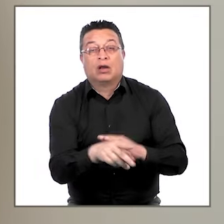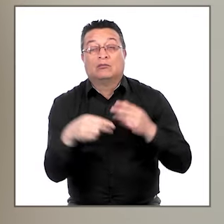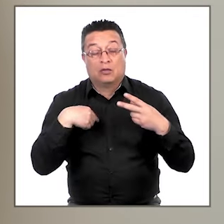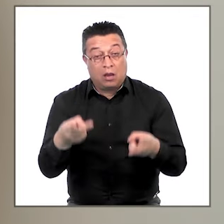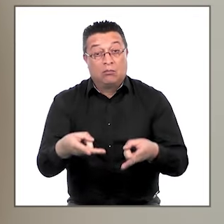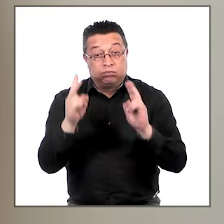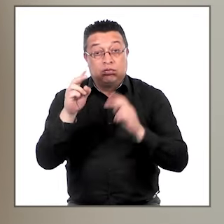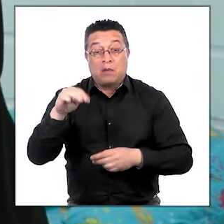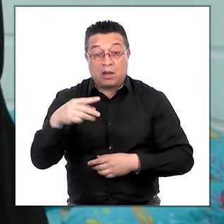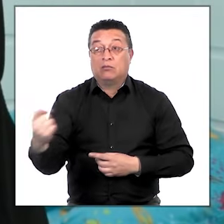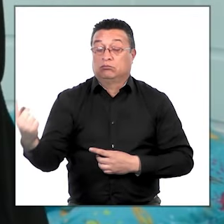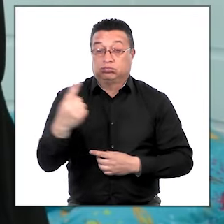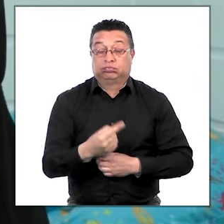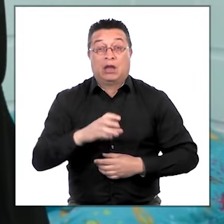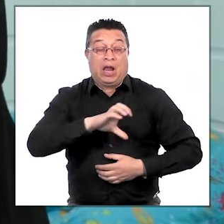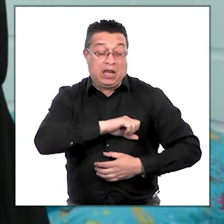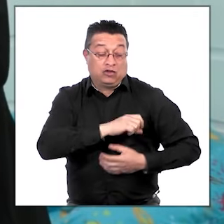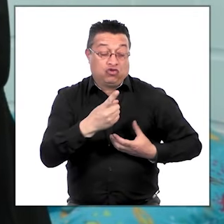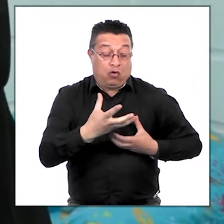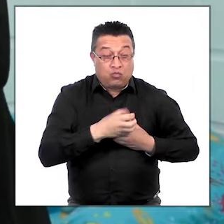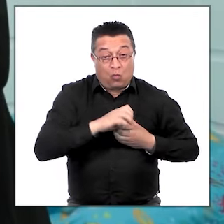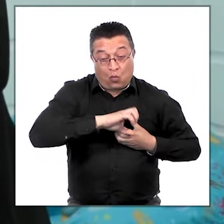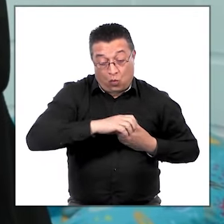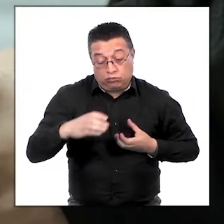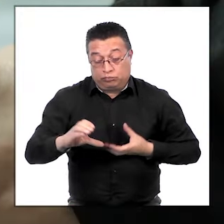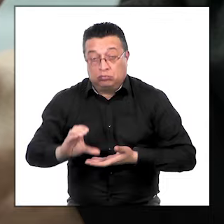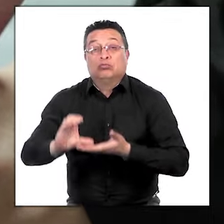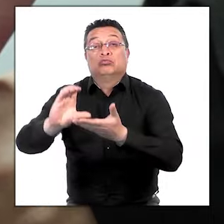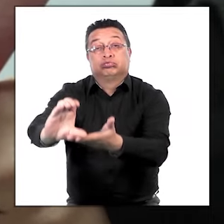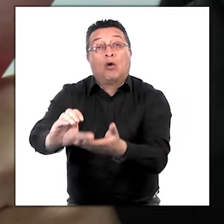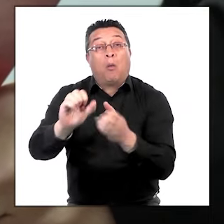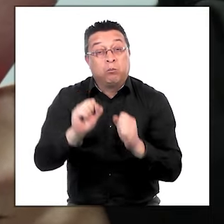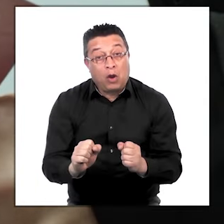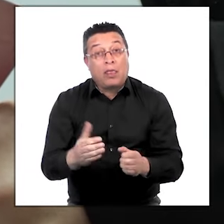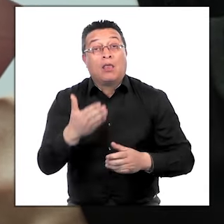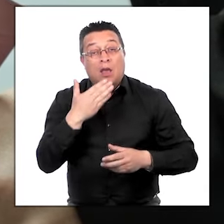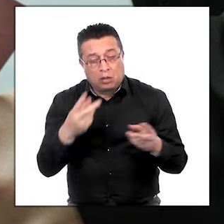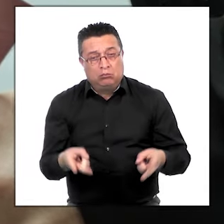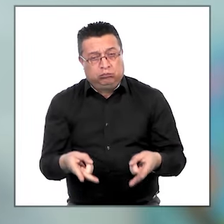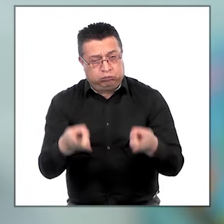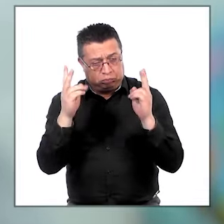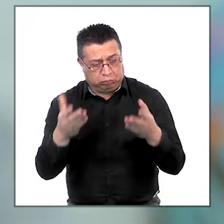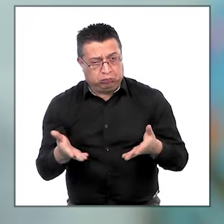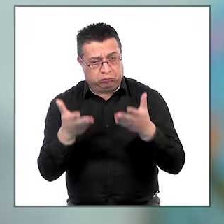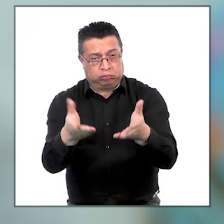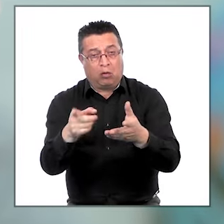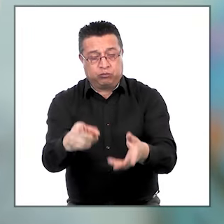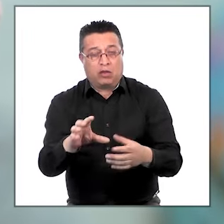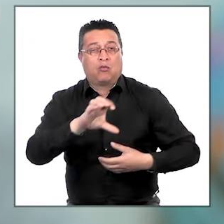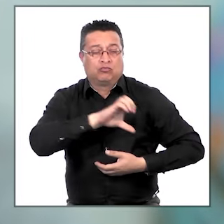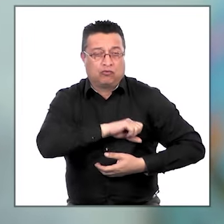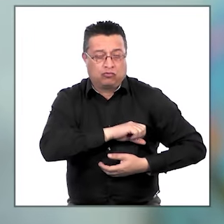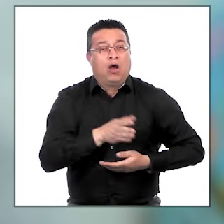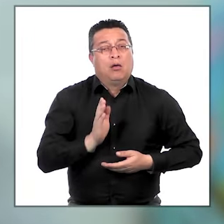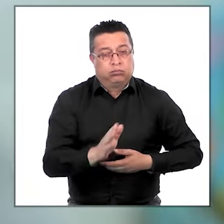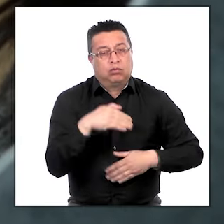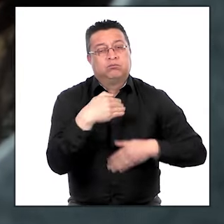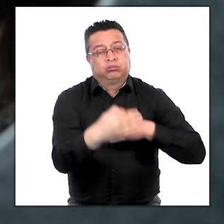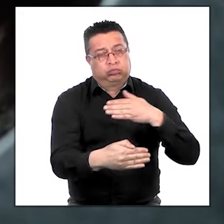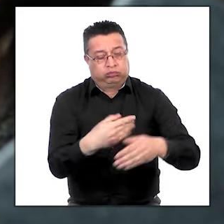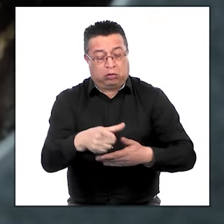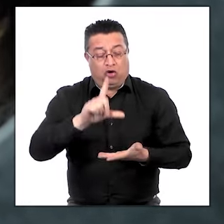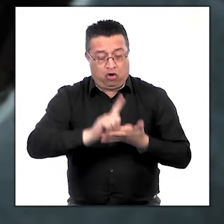Permitimos que las madres traigan su leche extraída para que sus hijos la reciban y les damos todas las facilidades para que ellas puedan amamantar y seguir